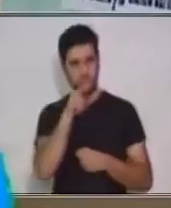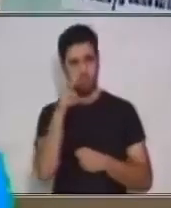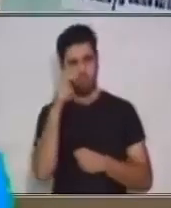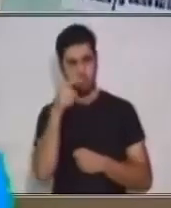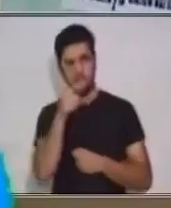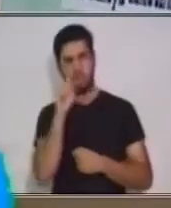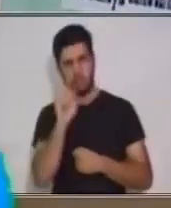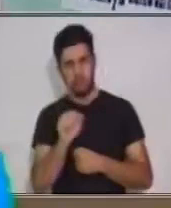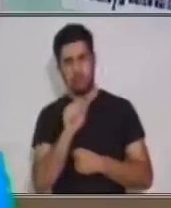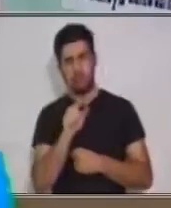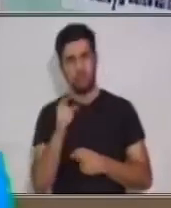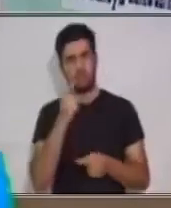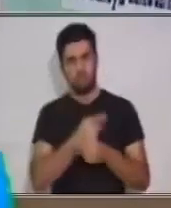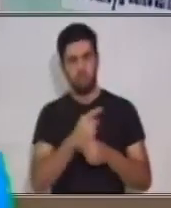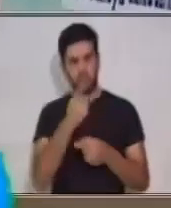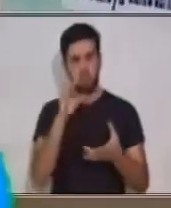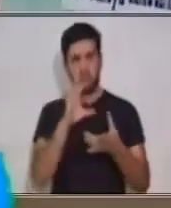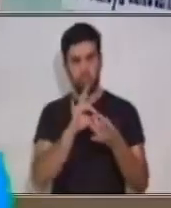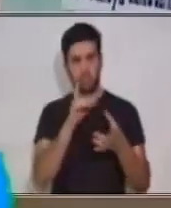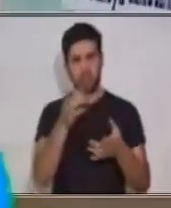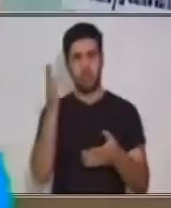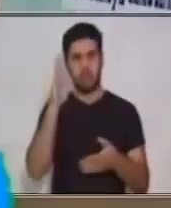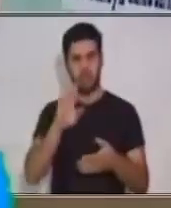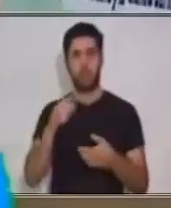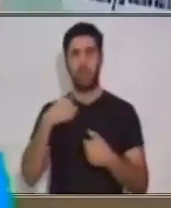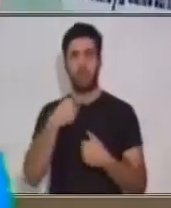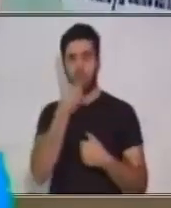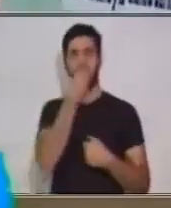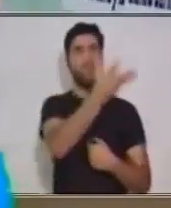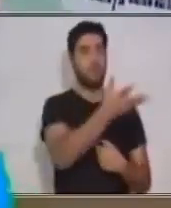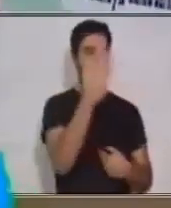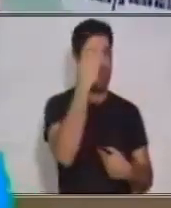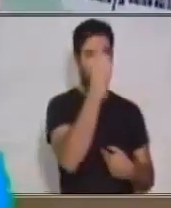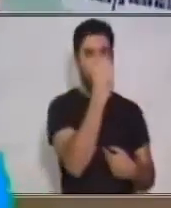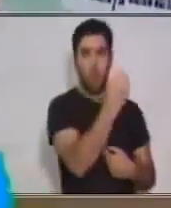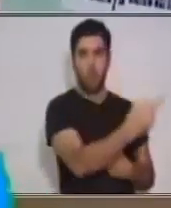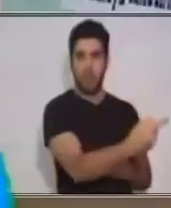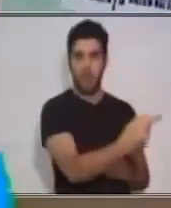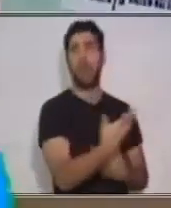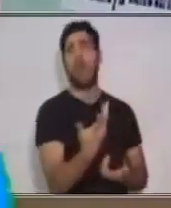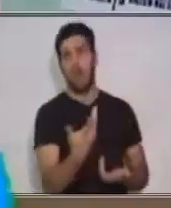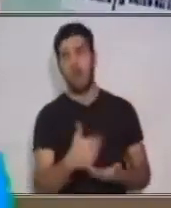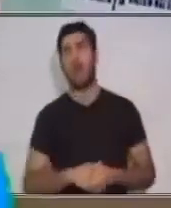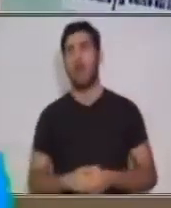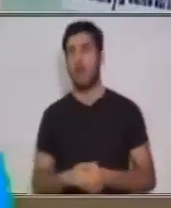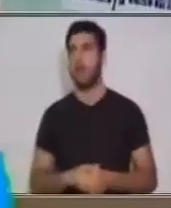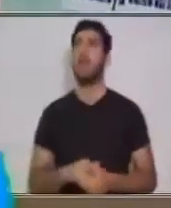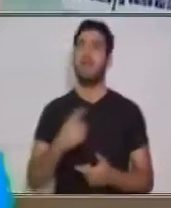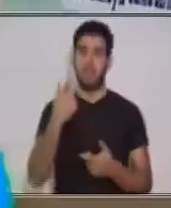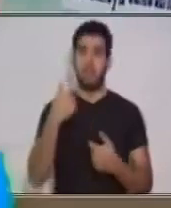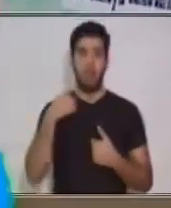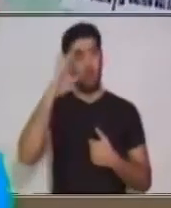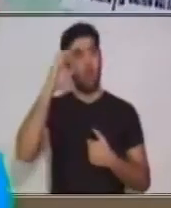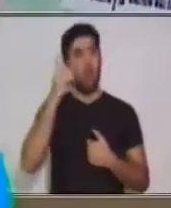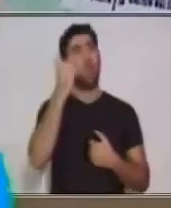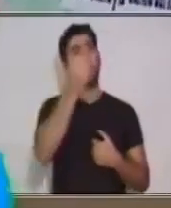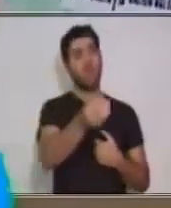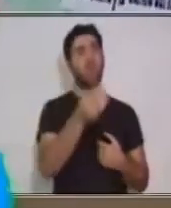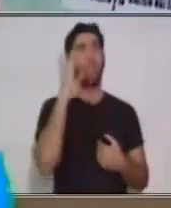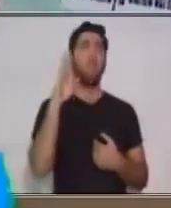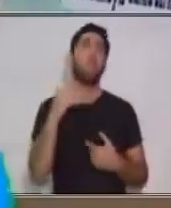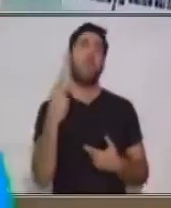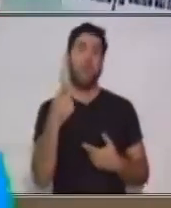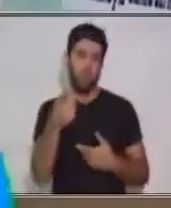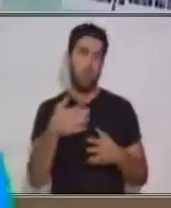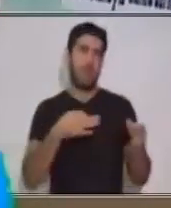adquiriendo, y entonces ya puedes emitir una opinión. Y también tienes que demostrar los motivos que vuelve innecesario ese